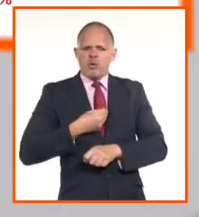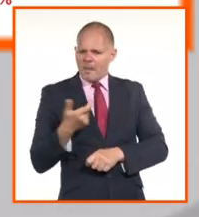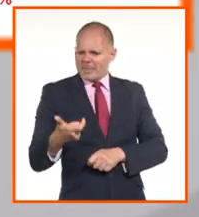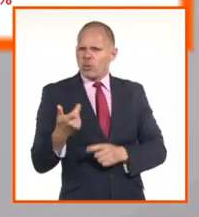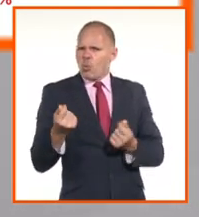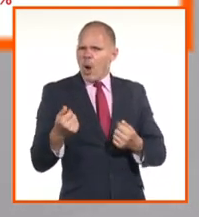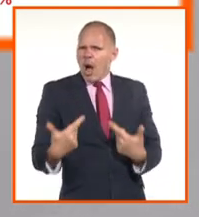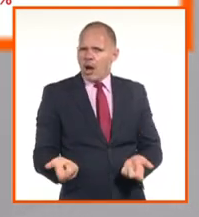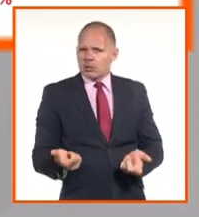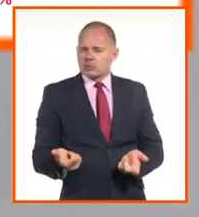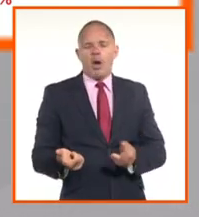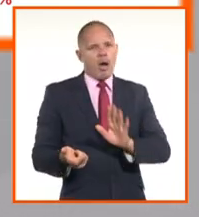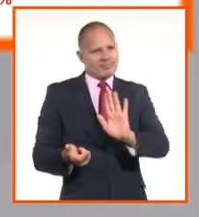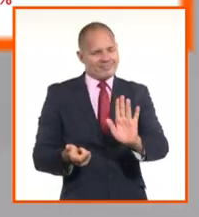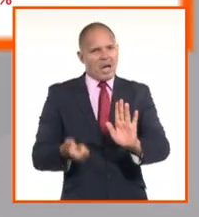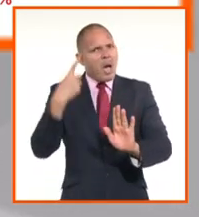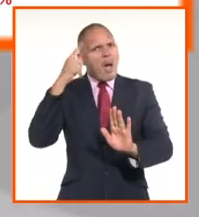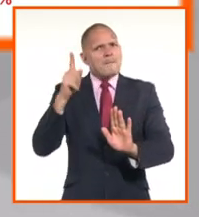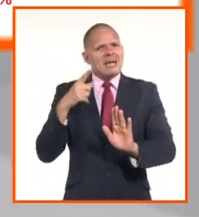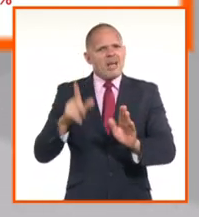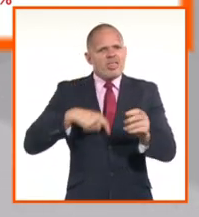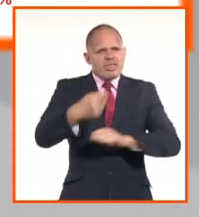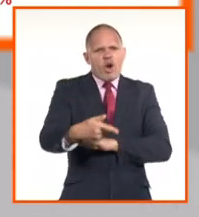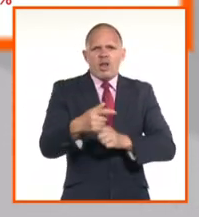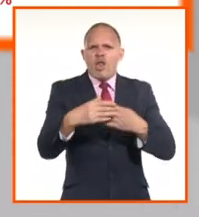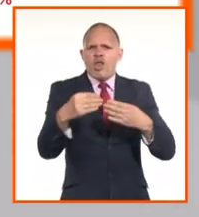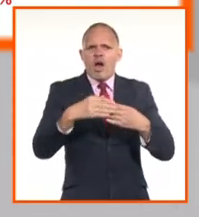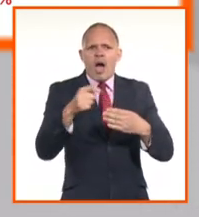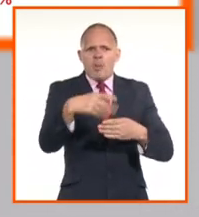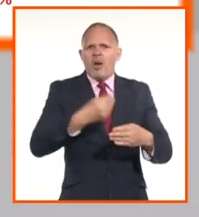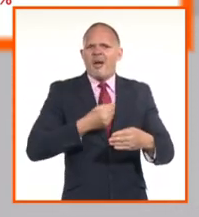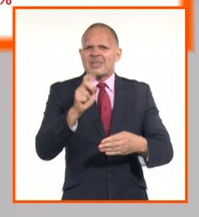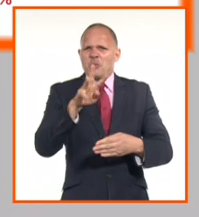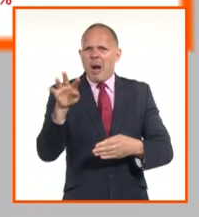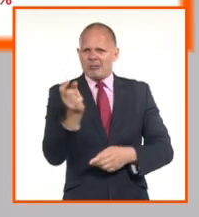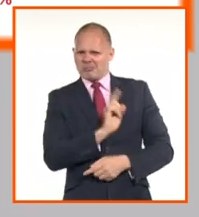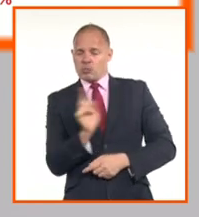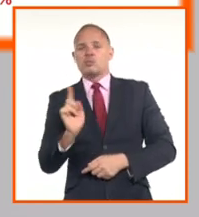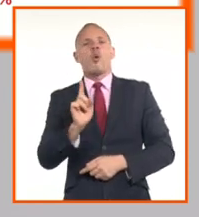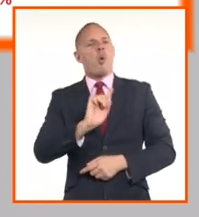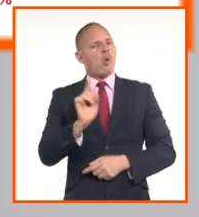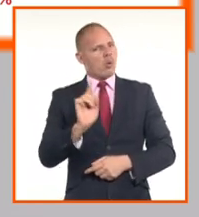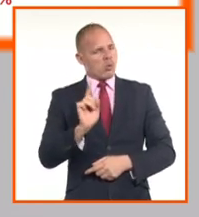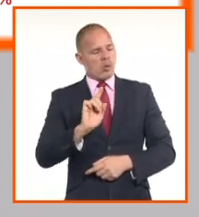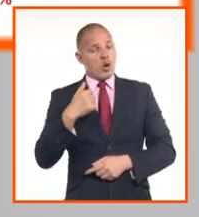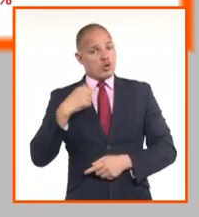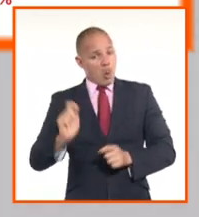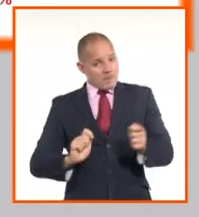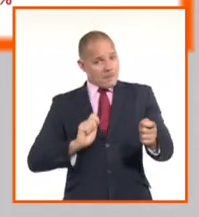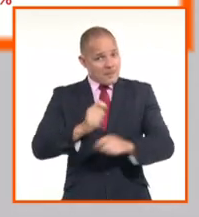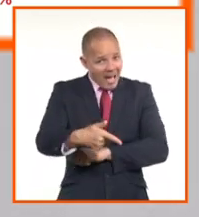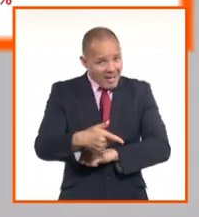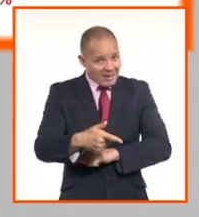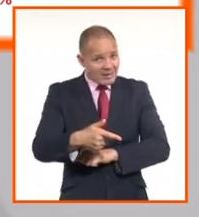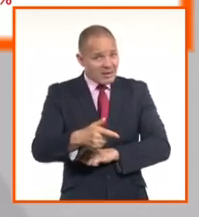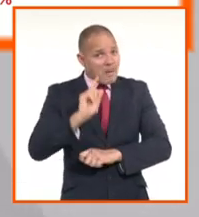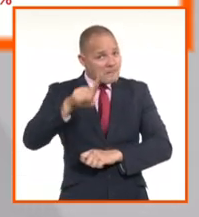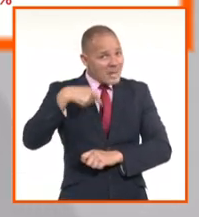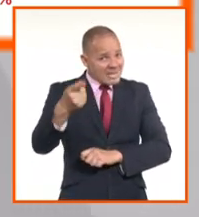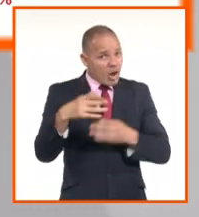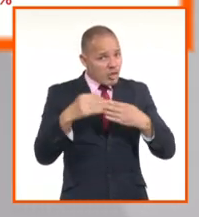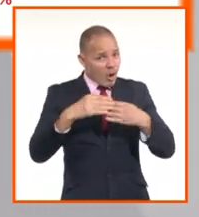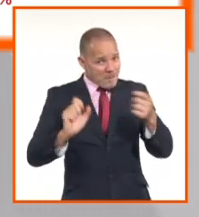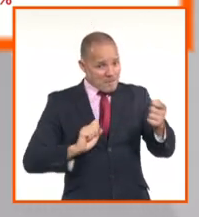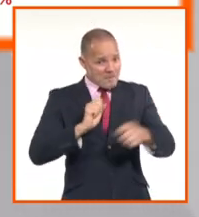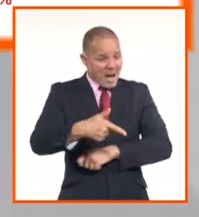uno por 24, pero realmente cuando fueron a los bancos, pues la tasa era otra. Y eso, por supuesto, hay que explicarlo para que la población lo Es la tasa banco